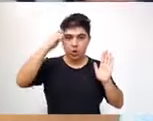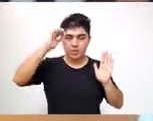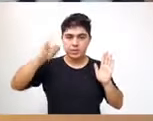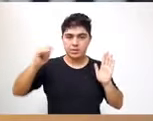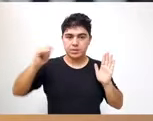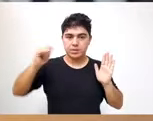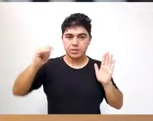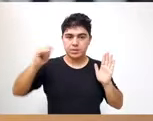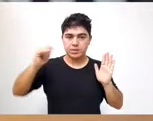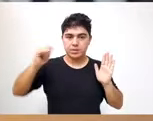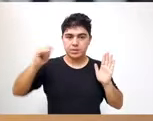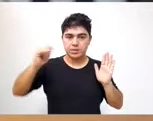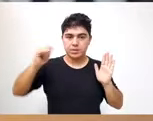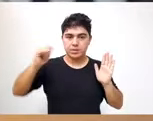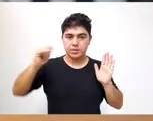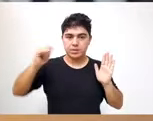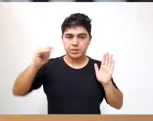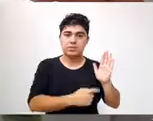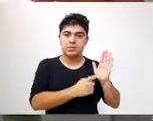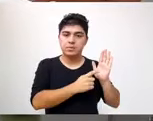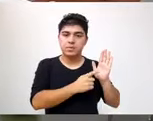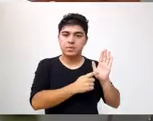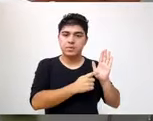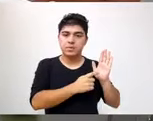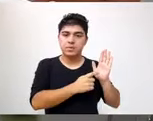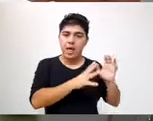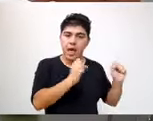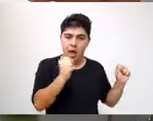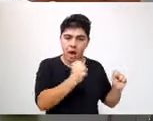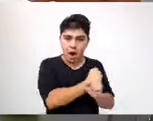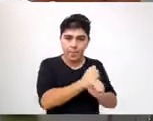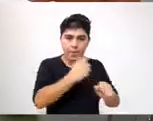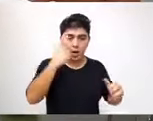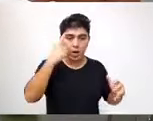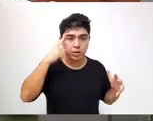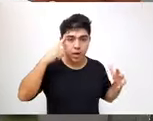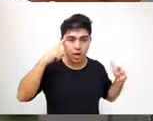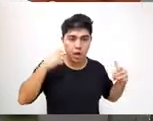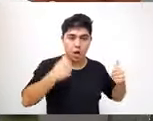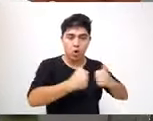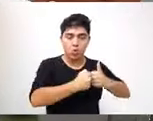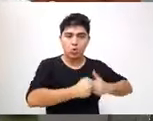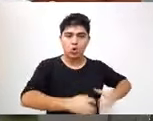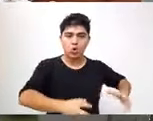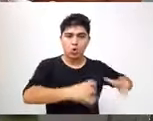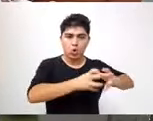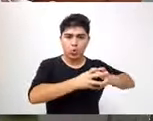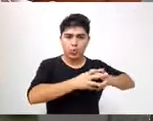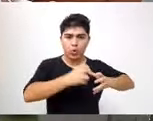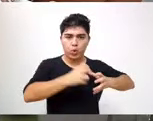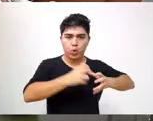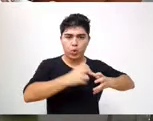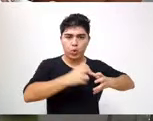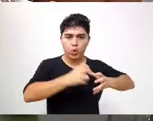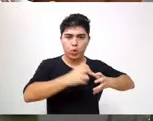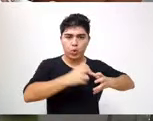Voto afirmativo de todos los concejales. Queda sancionada con fuerza de ordenanza de este consejo.